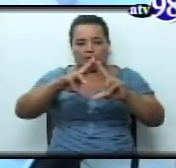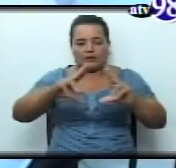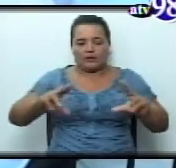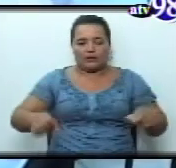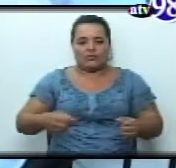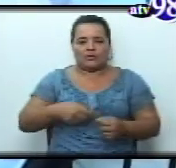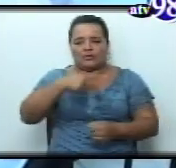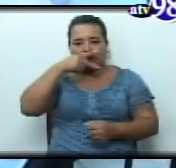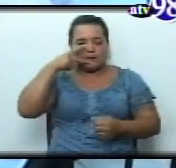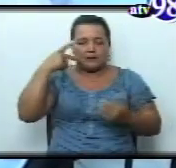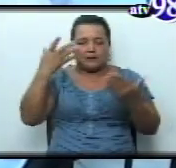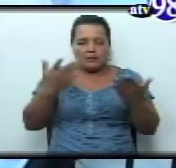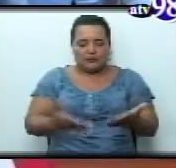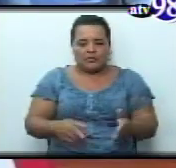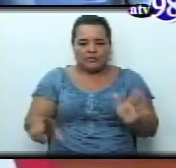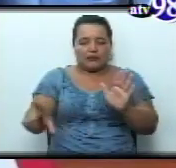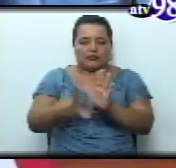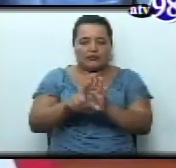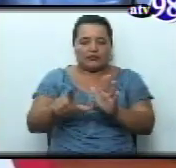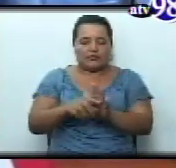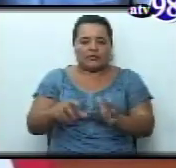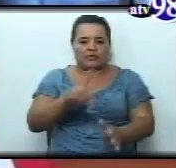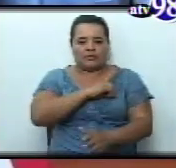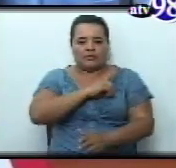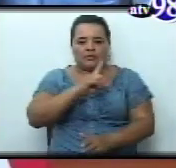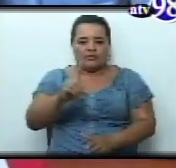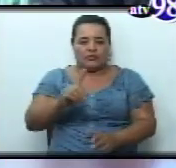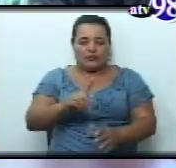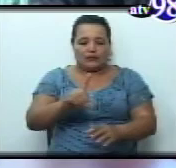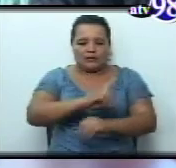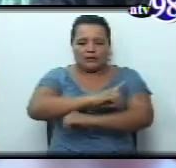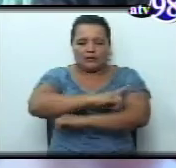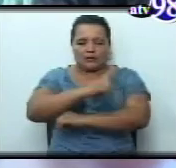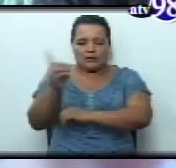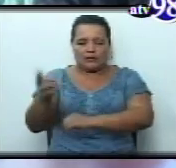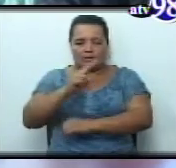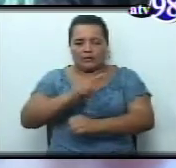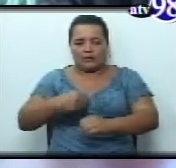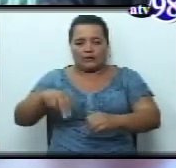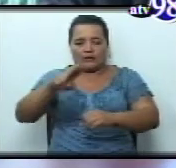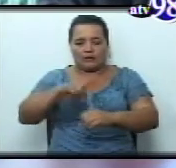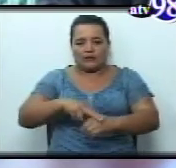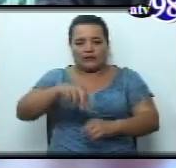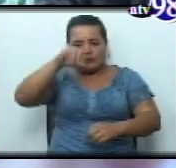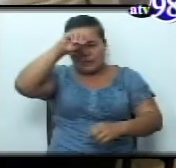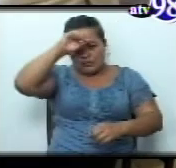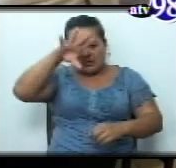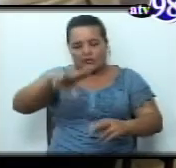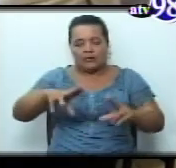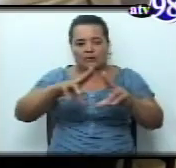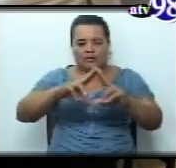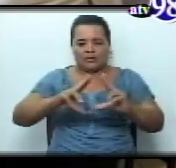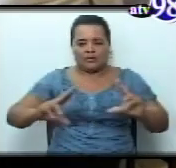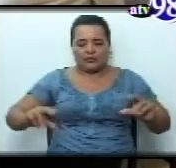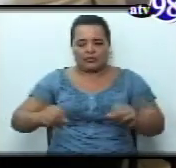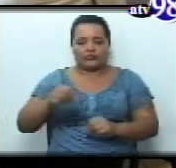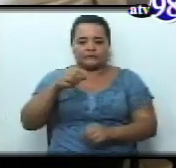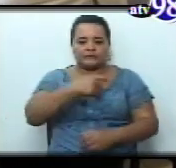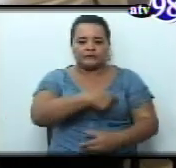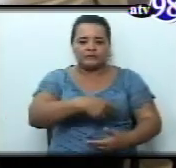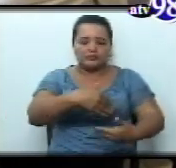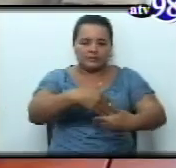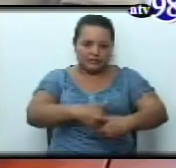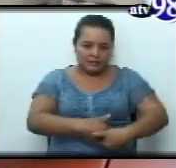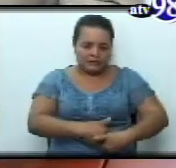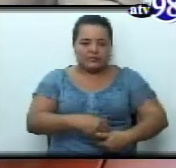El proyecto de ley que declara el Día Nacional del Trabajador de las Minas en Nicaragua fue remitido en el mes de marzo a la Comisión